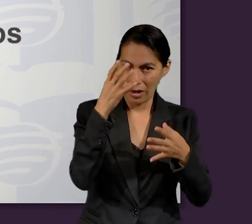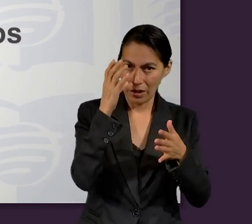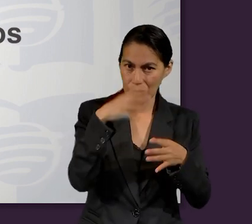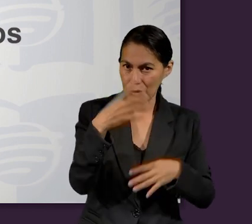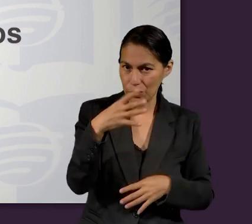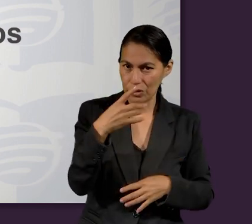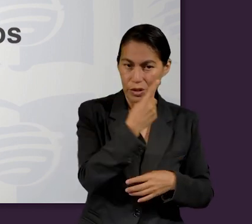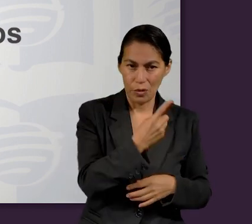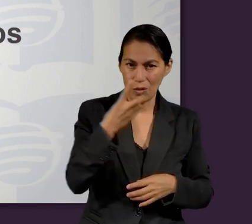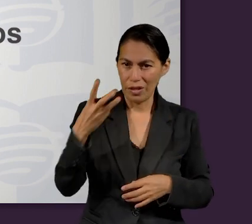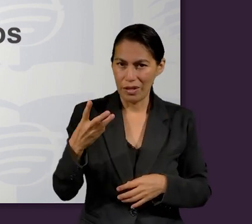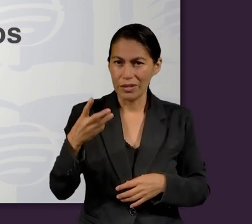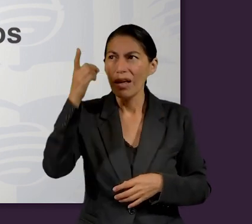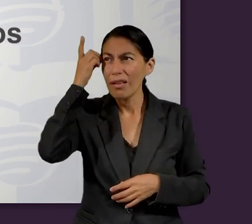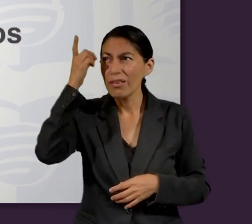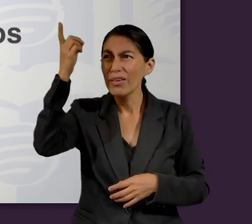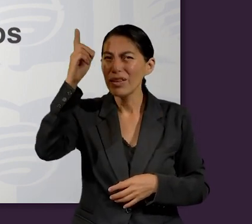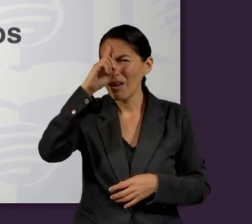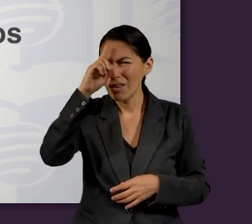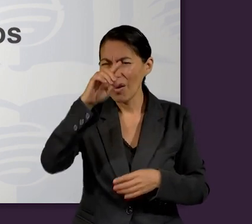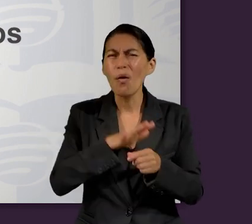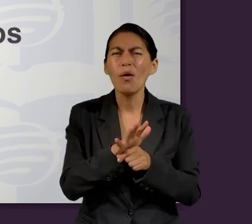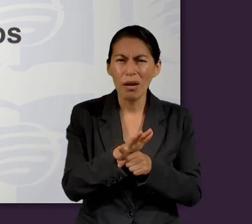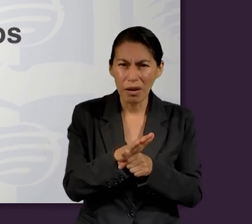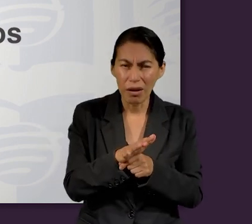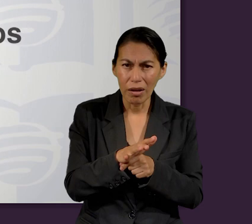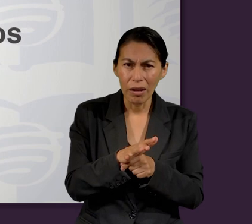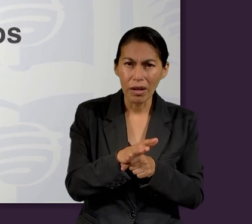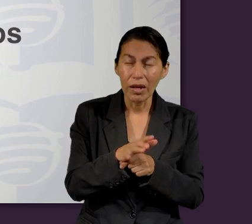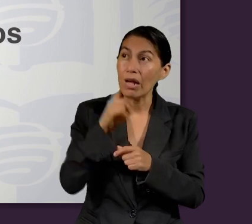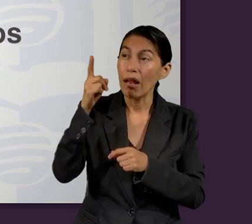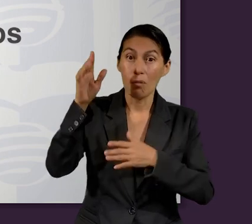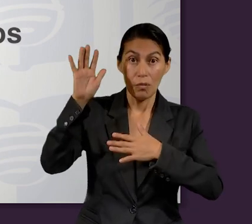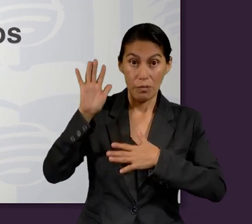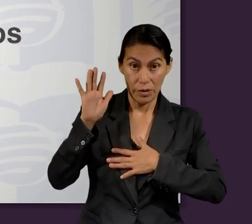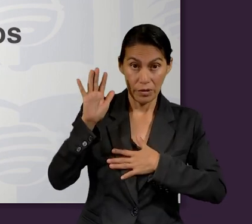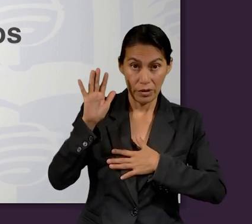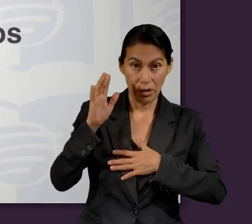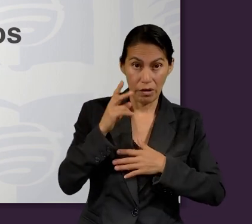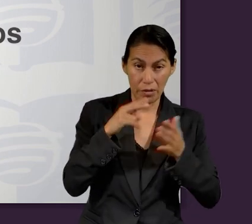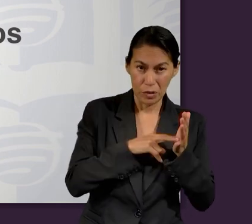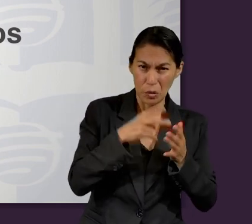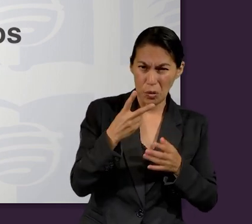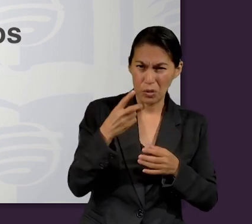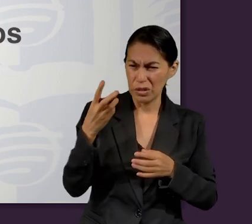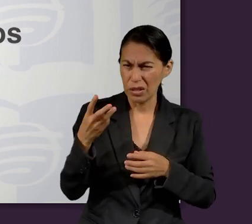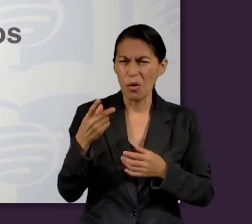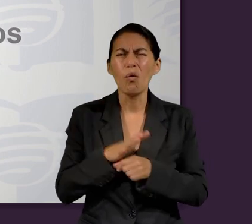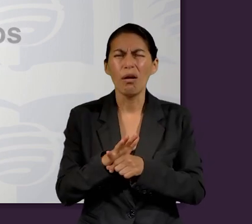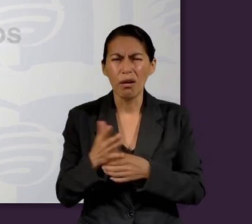del Señor para nosotros en el versículo 1 y qué nos promete en los versículos 2 y 3?